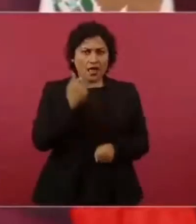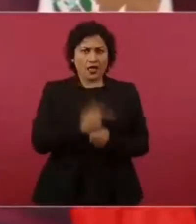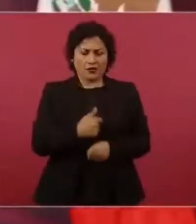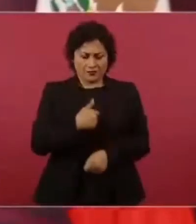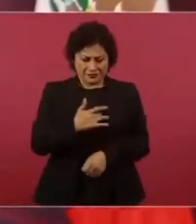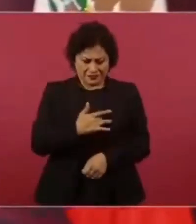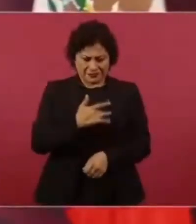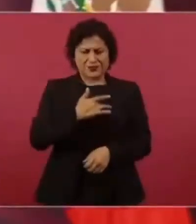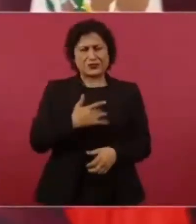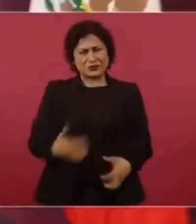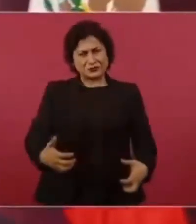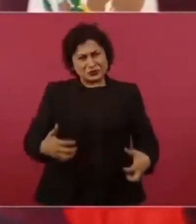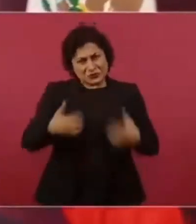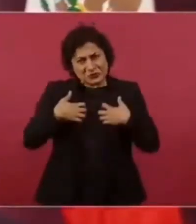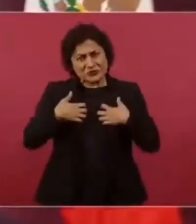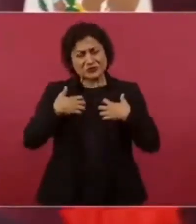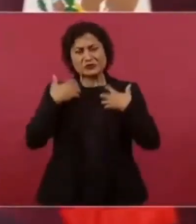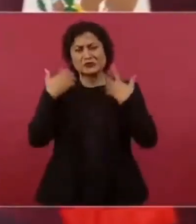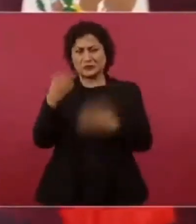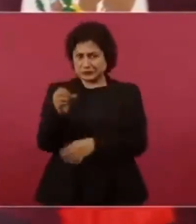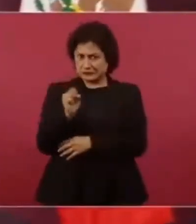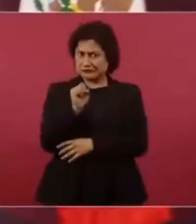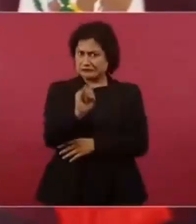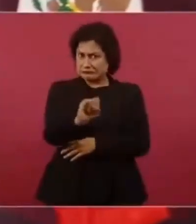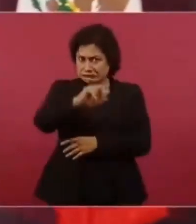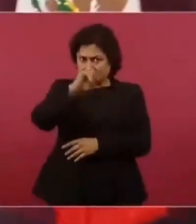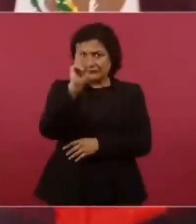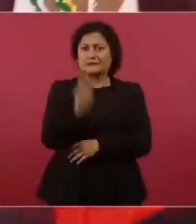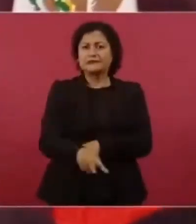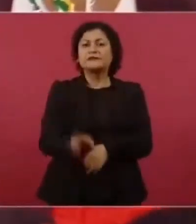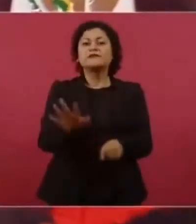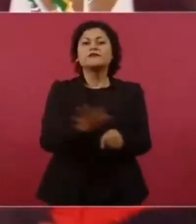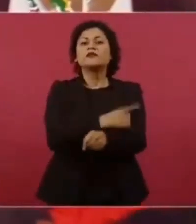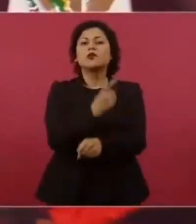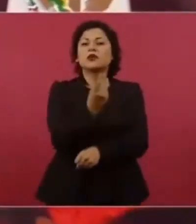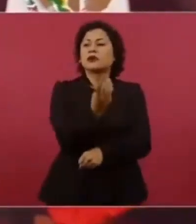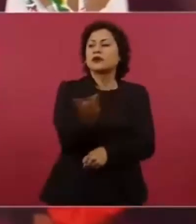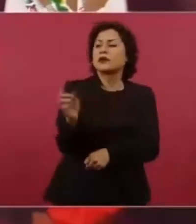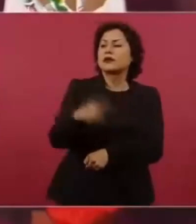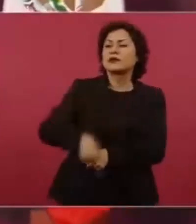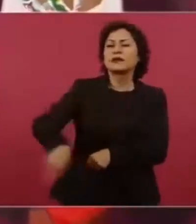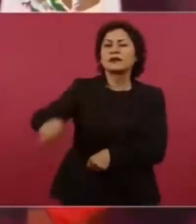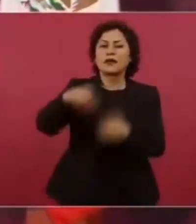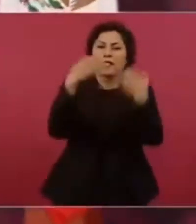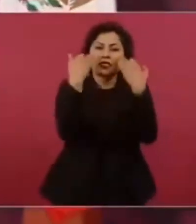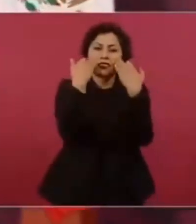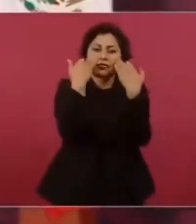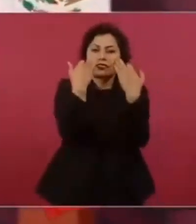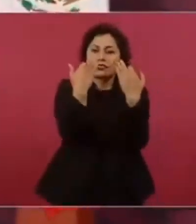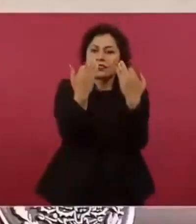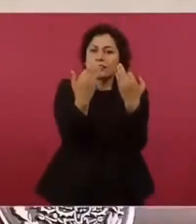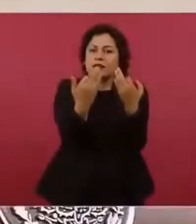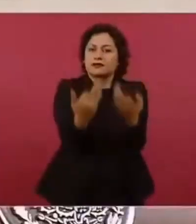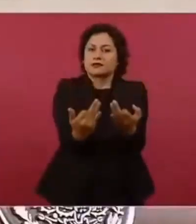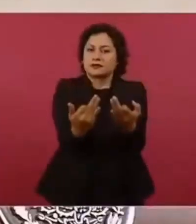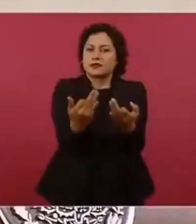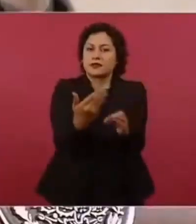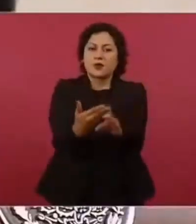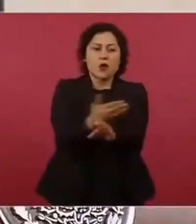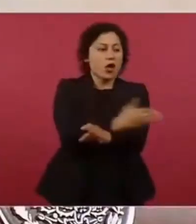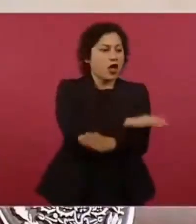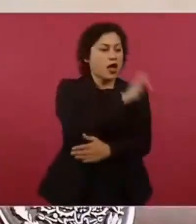hay testimonios de que no solo aprueban esas reformas